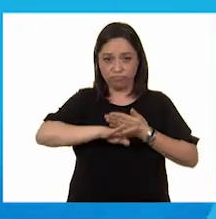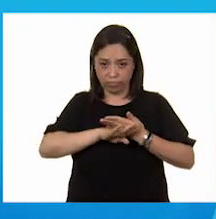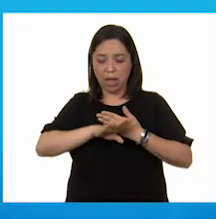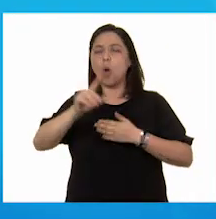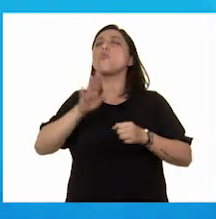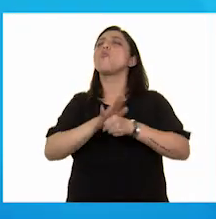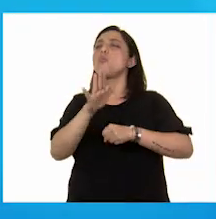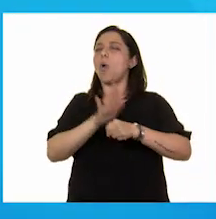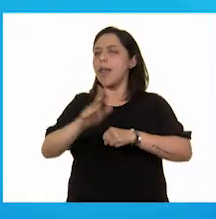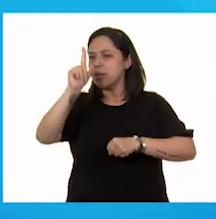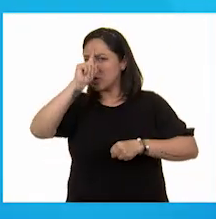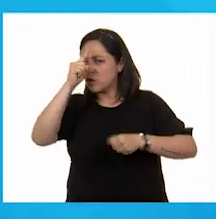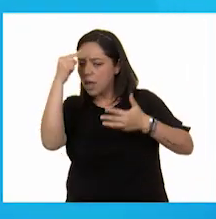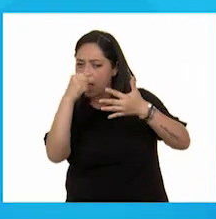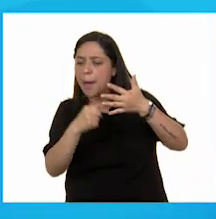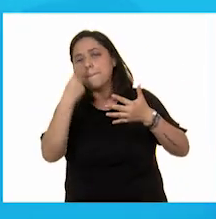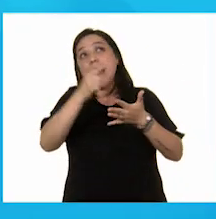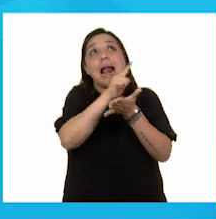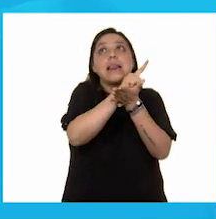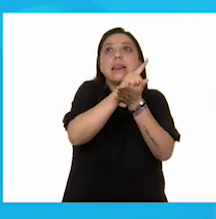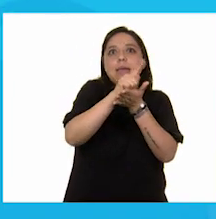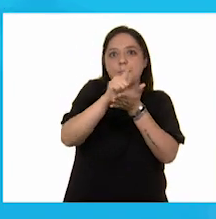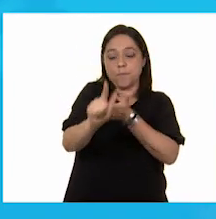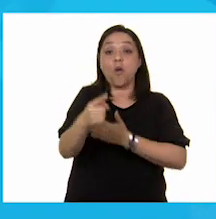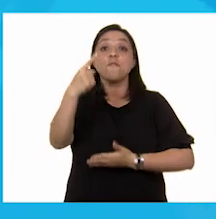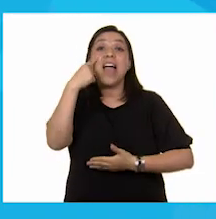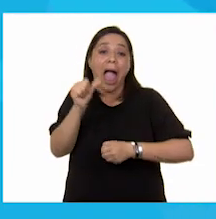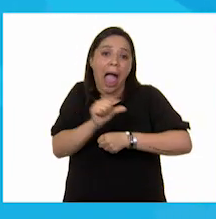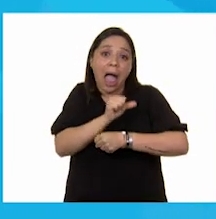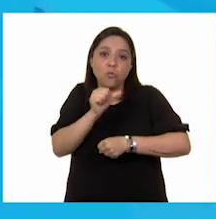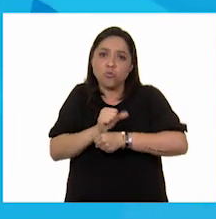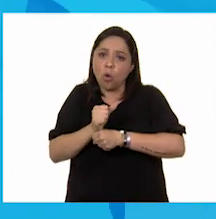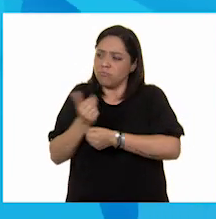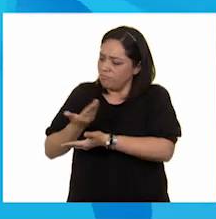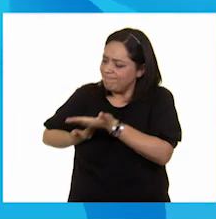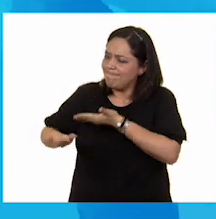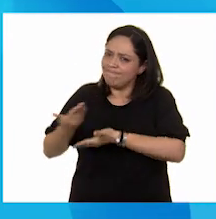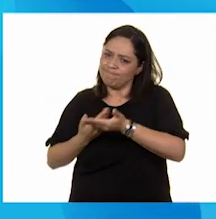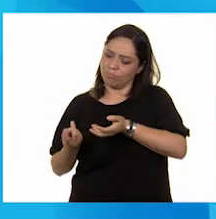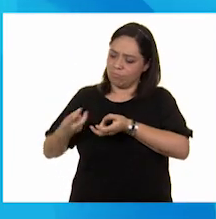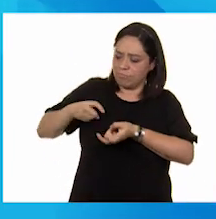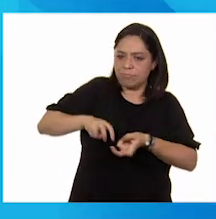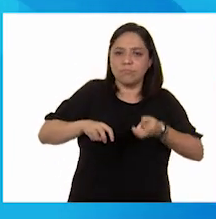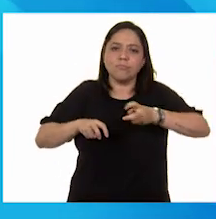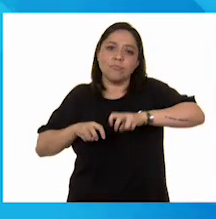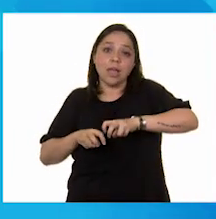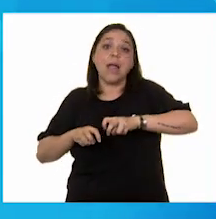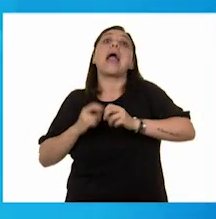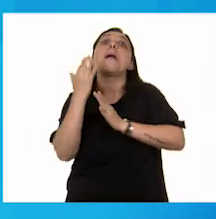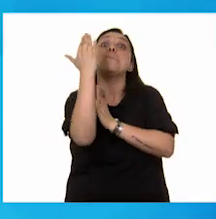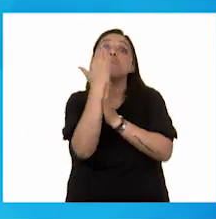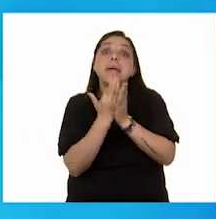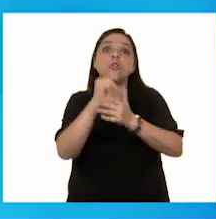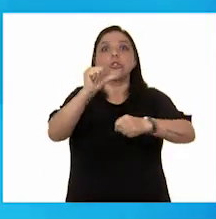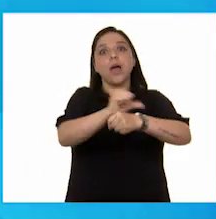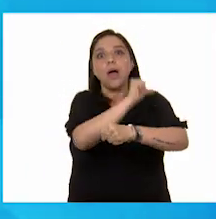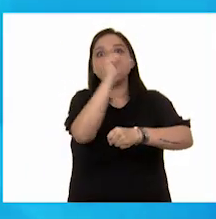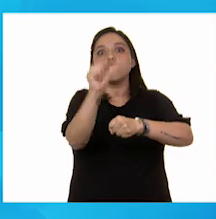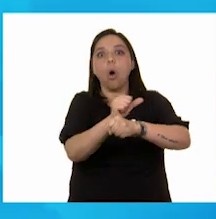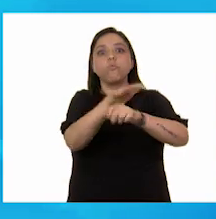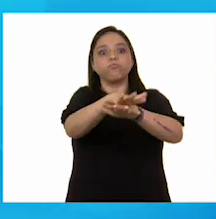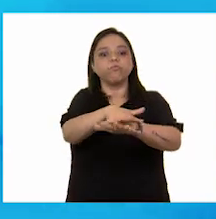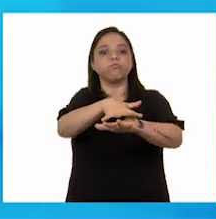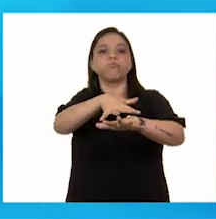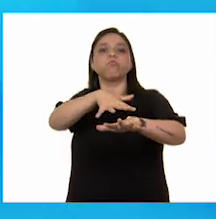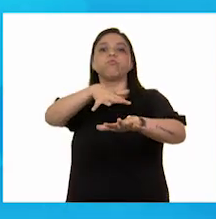conservar nuestro aire más limpio. Comparte tu auto. Esto reducirá la cantidad de autos en circulación y, por lo tanto,